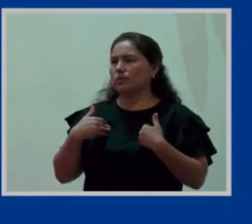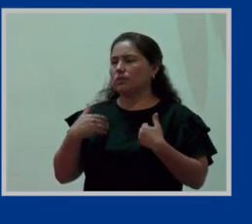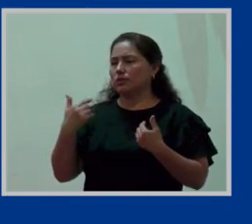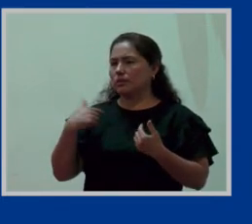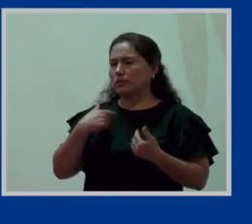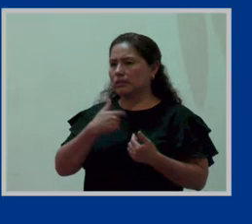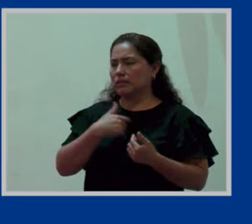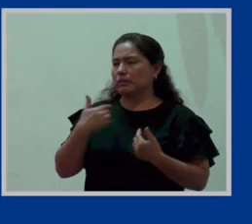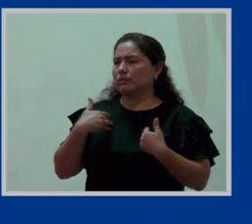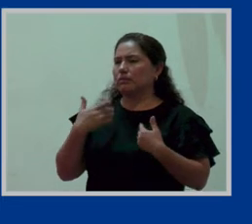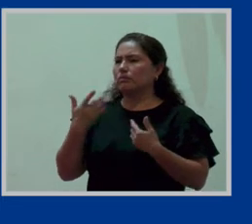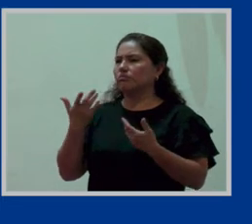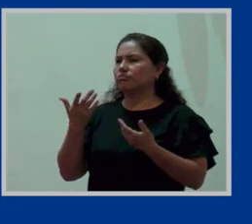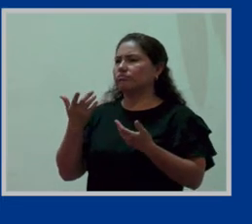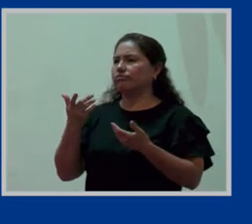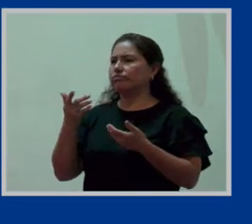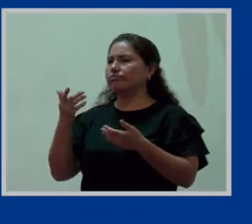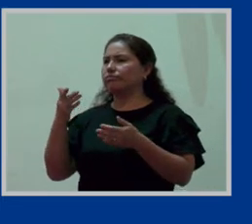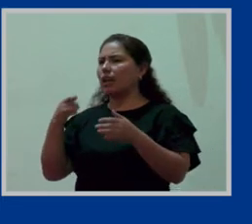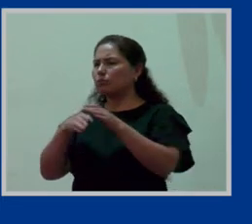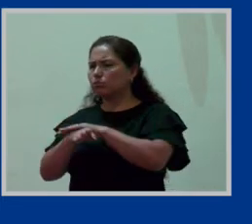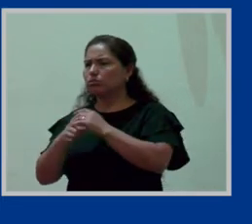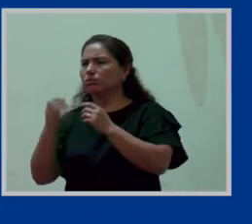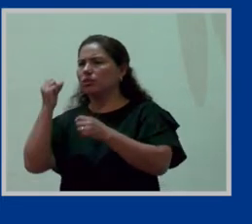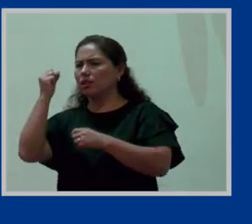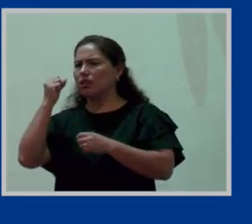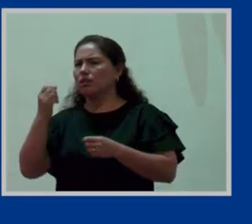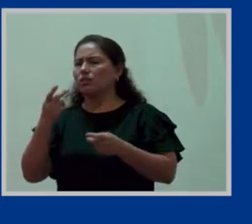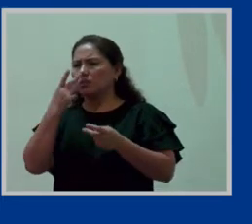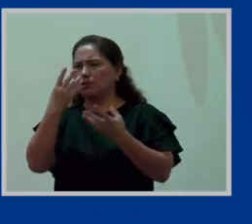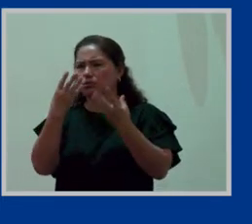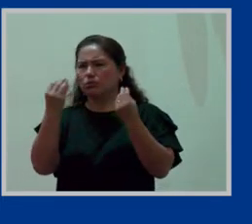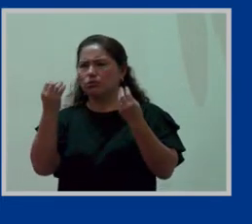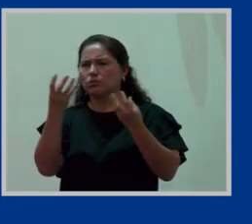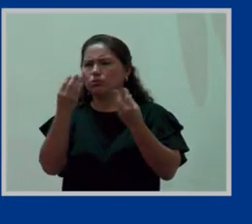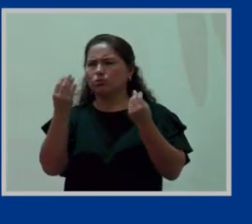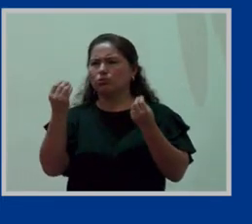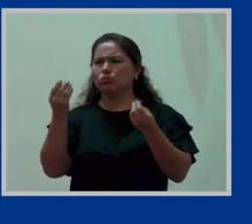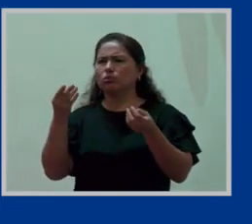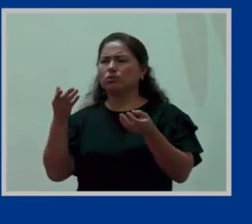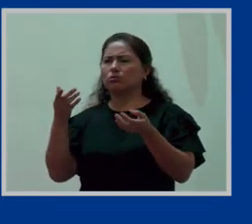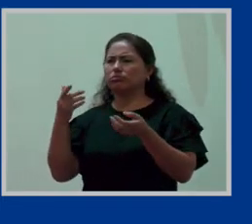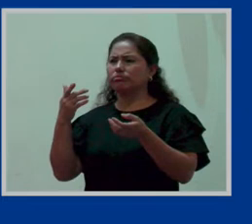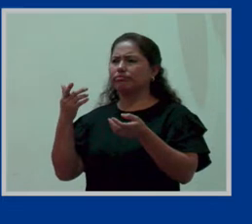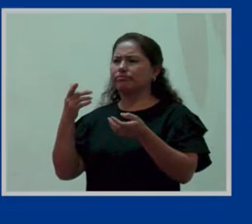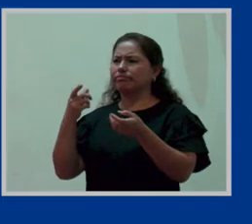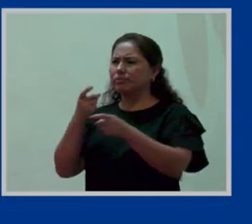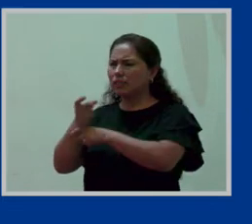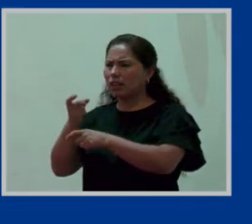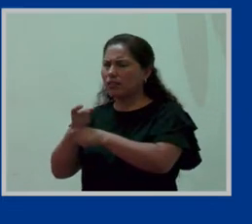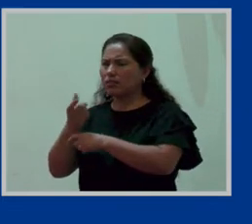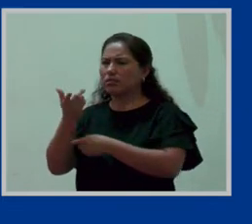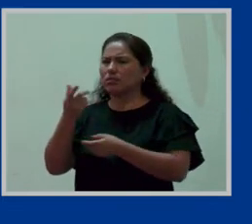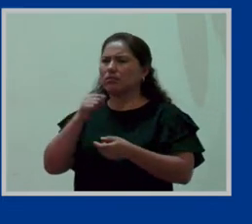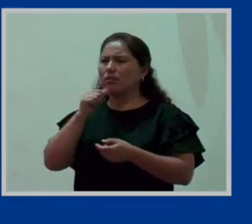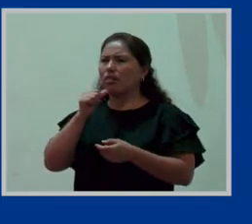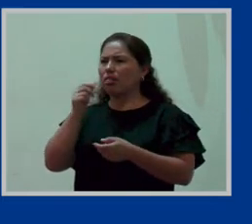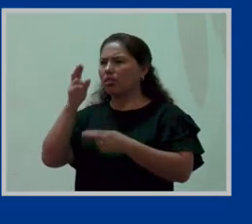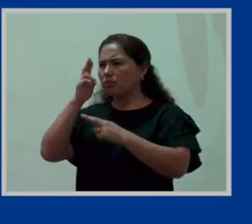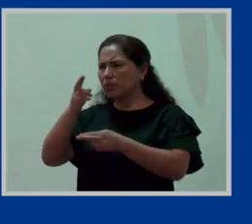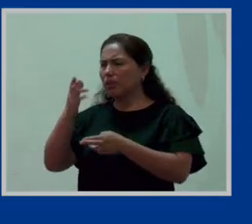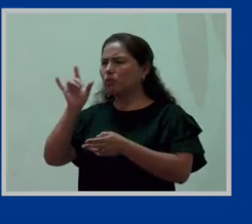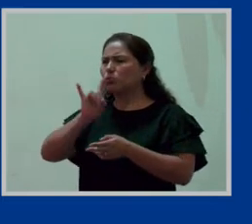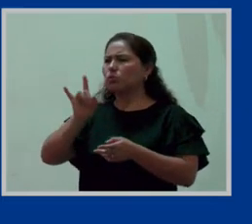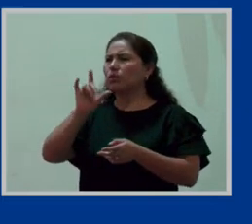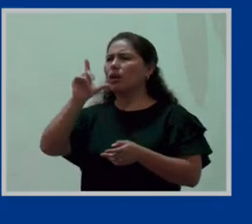me explico han habido casos en los cuales las usuarias han hecho abuso del derecho ¿en qué sentido? en que han utilizado